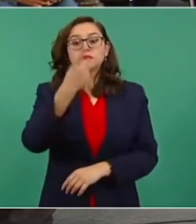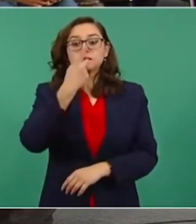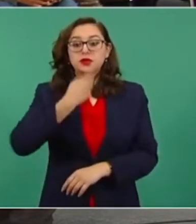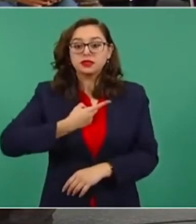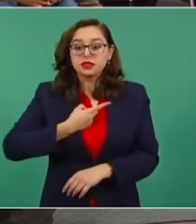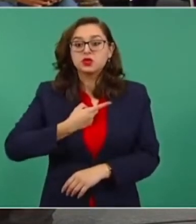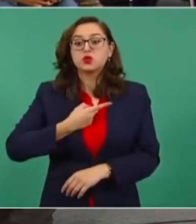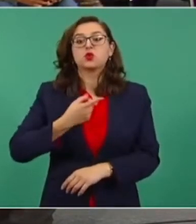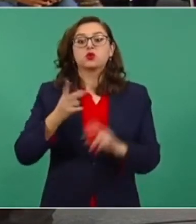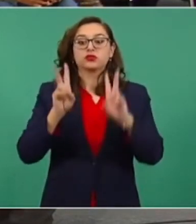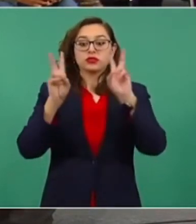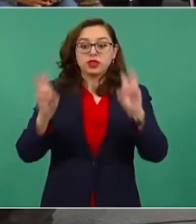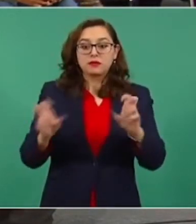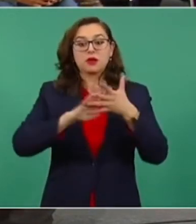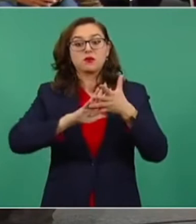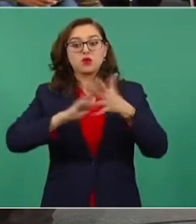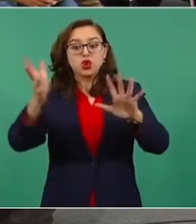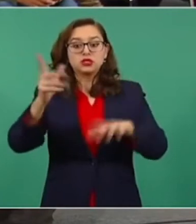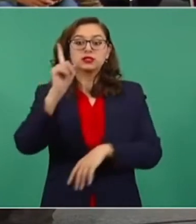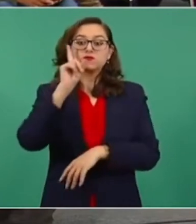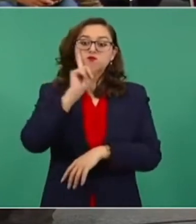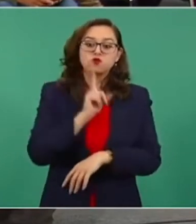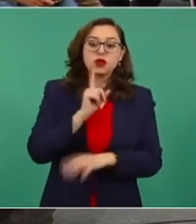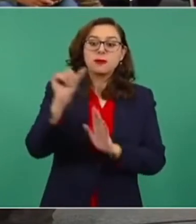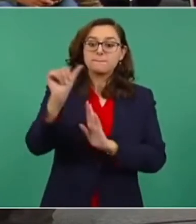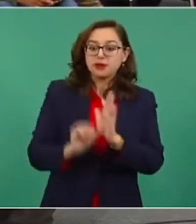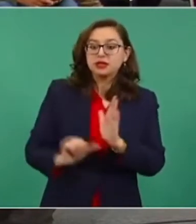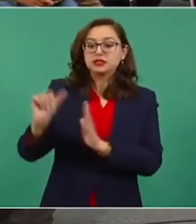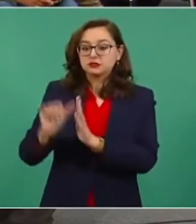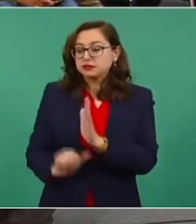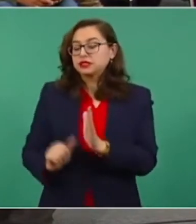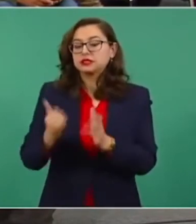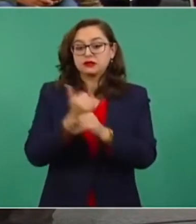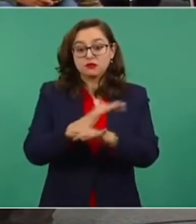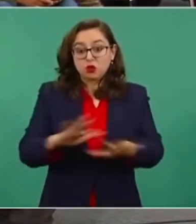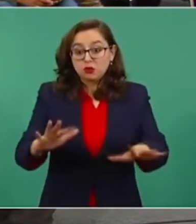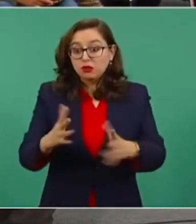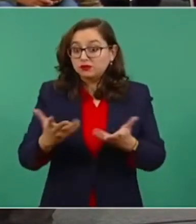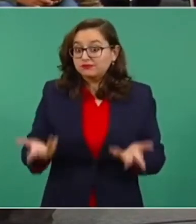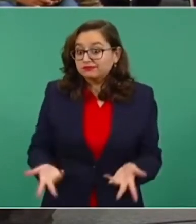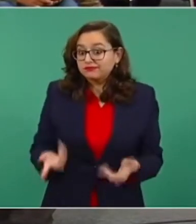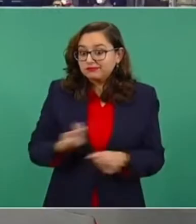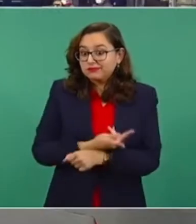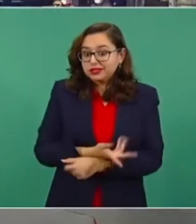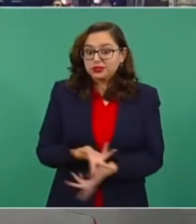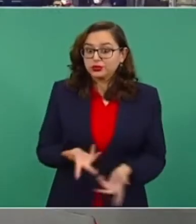de género. Ojalá nos pudiera también dar una fecha para la próxima semana,